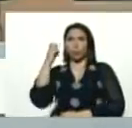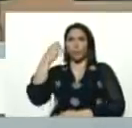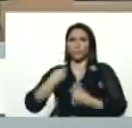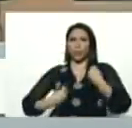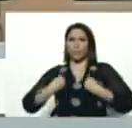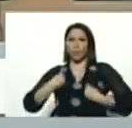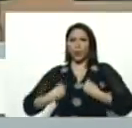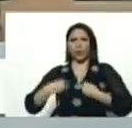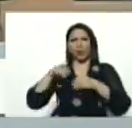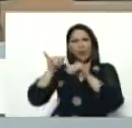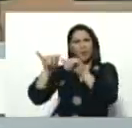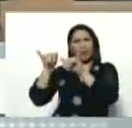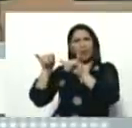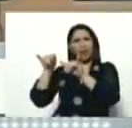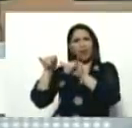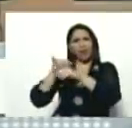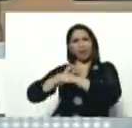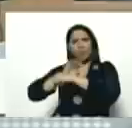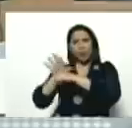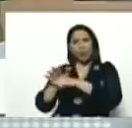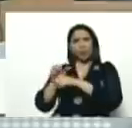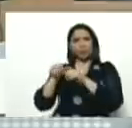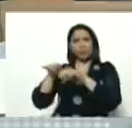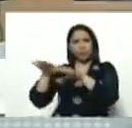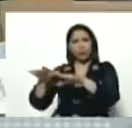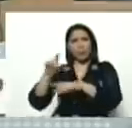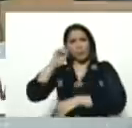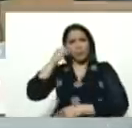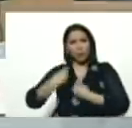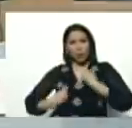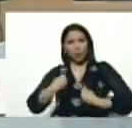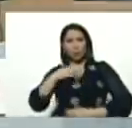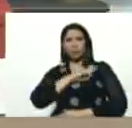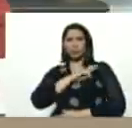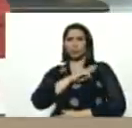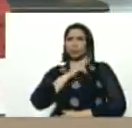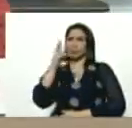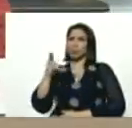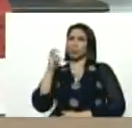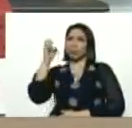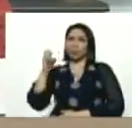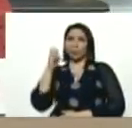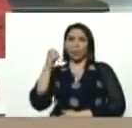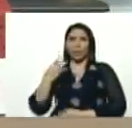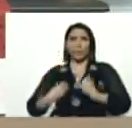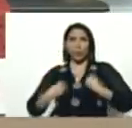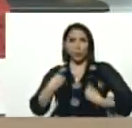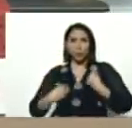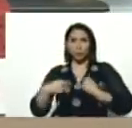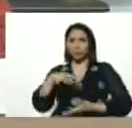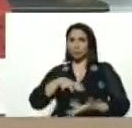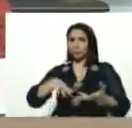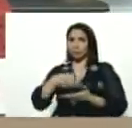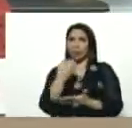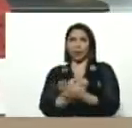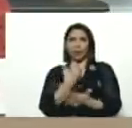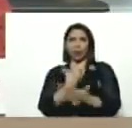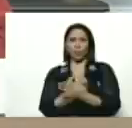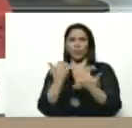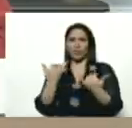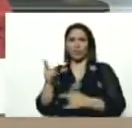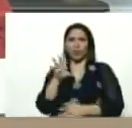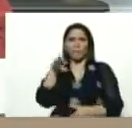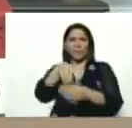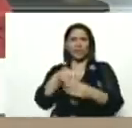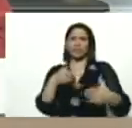preocúpense del coronavirus, preocúpense del racismo, la Unión Europea, preocúpense de la crisis económica, ya, no se